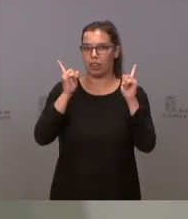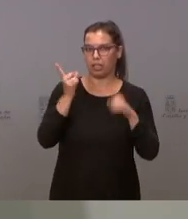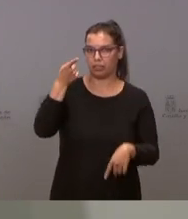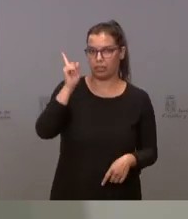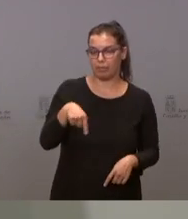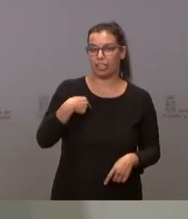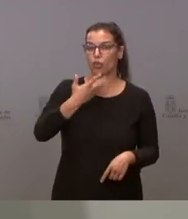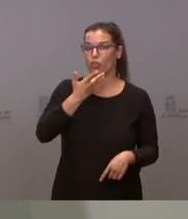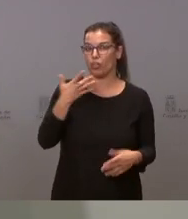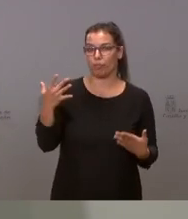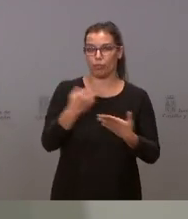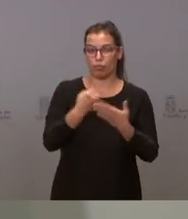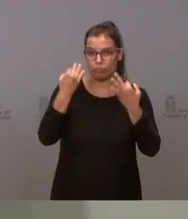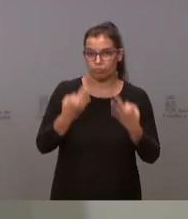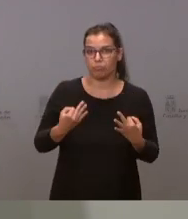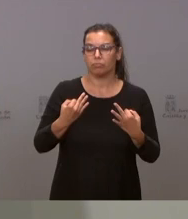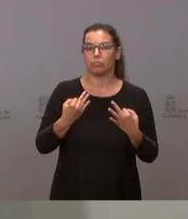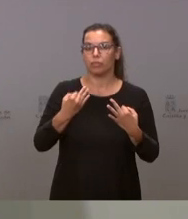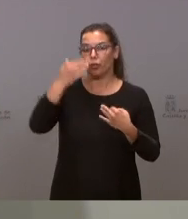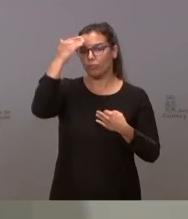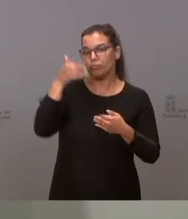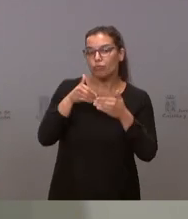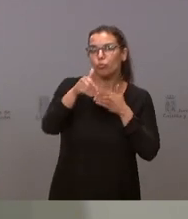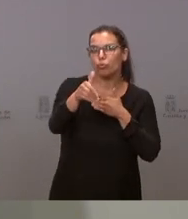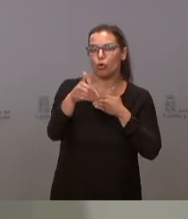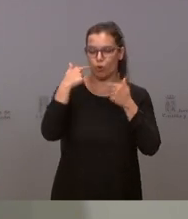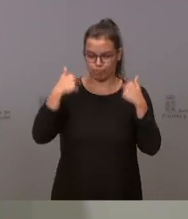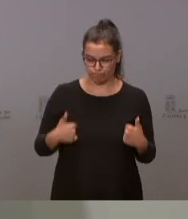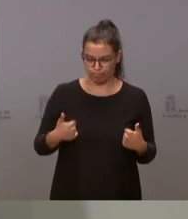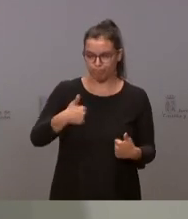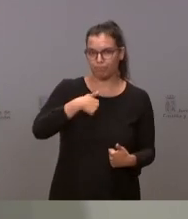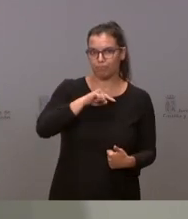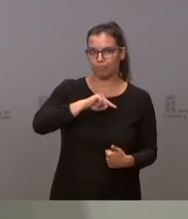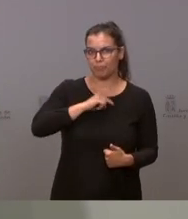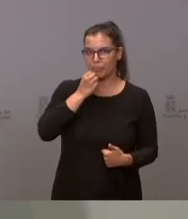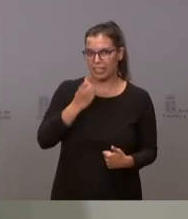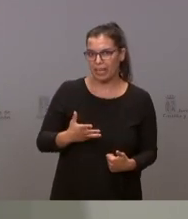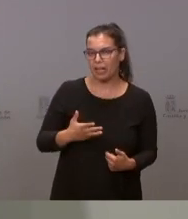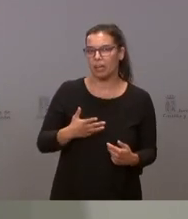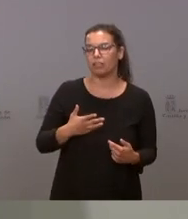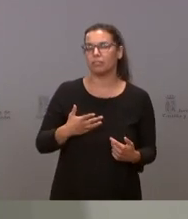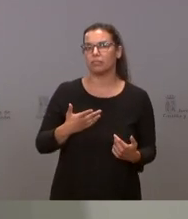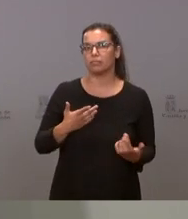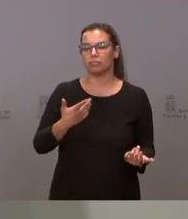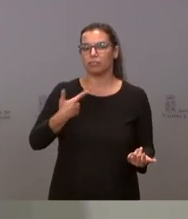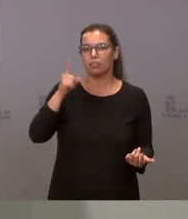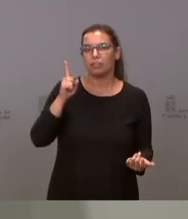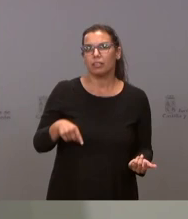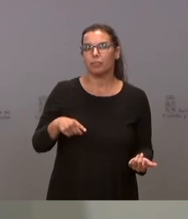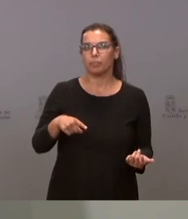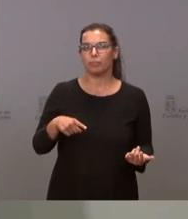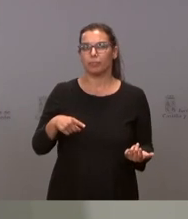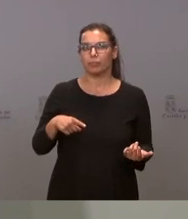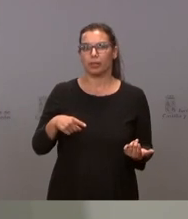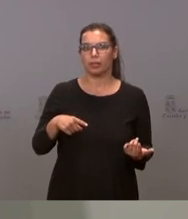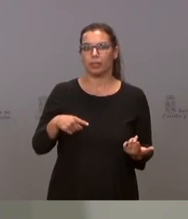exactamente cuáles son sus perspectivas, cuál es su perspectiva